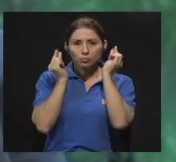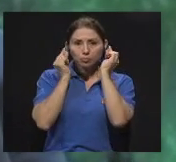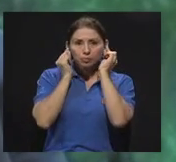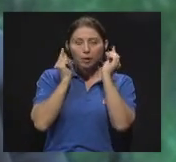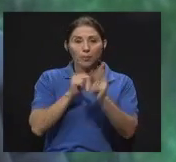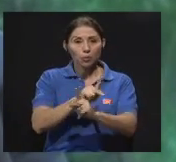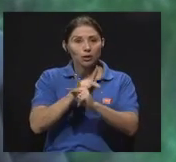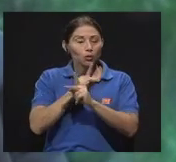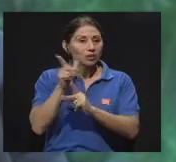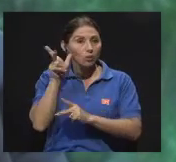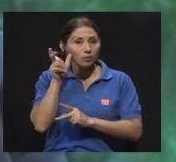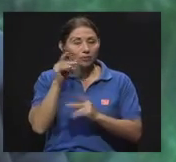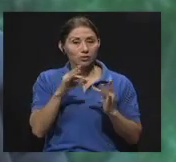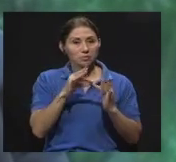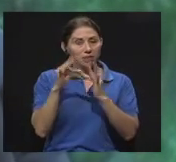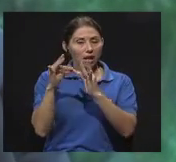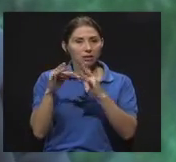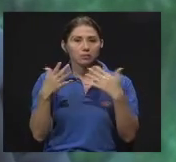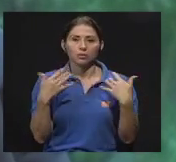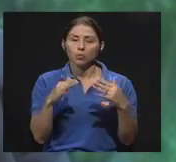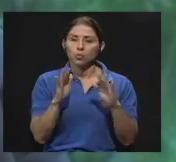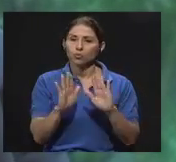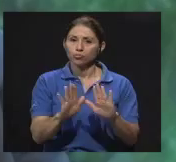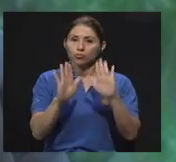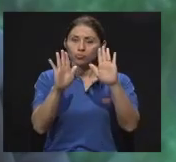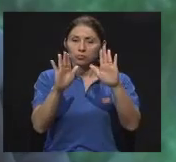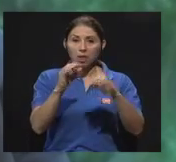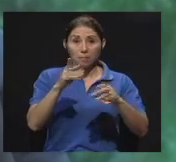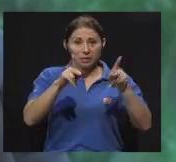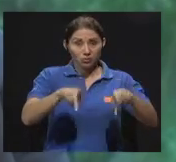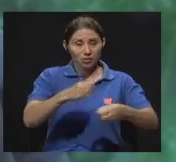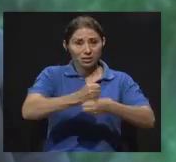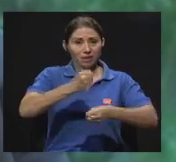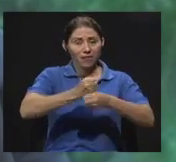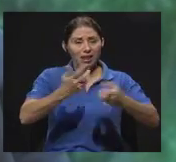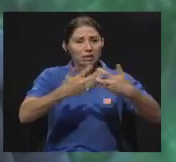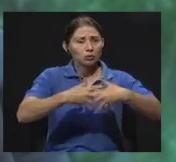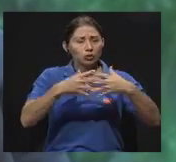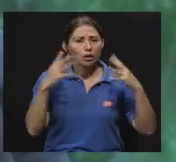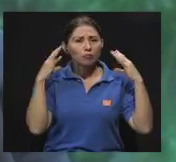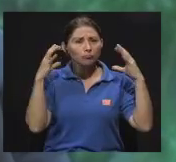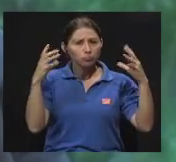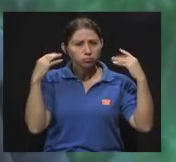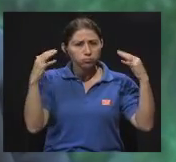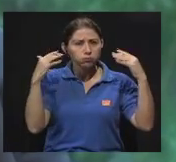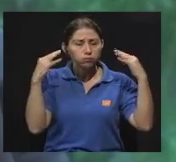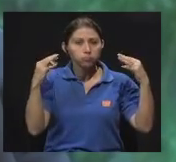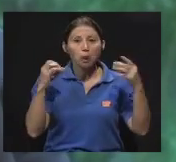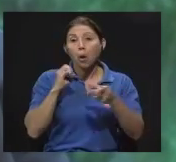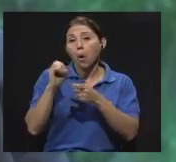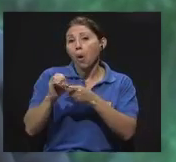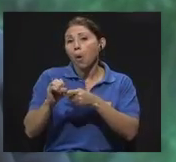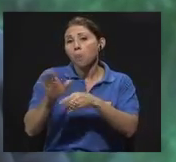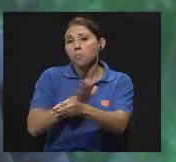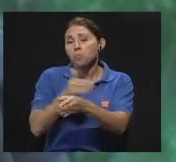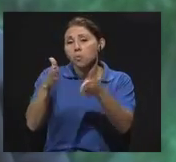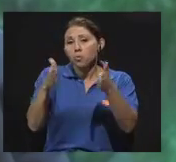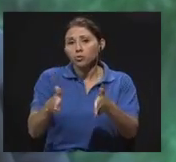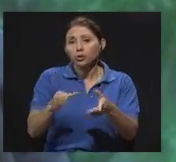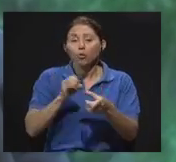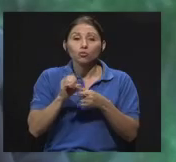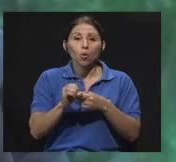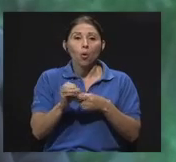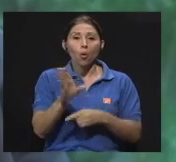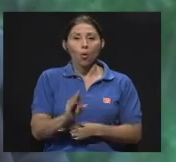auditivos especiales de alta fidelidad que pueden usar tanto los trabajadores de la industria como los músicos o los muchachos cuando van a